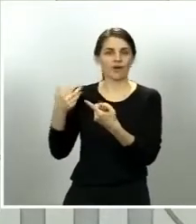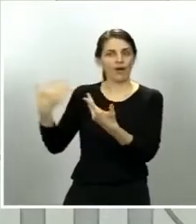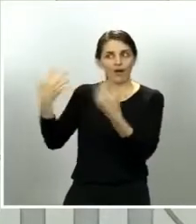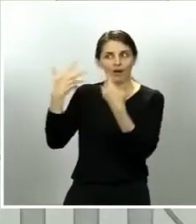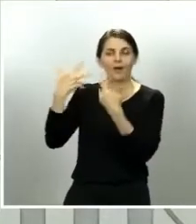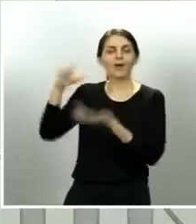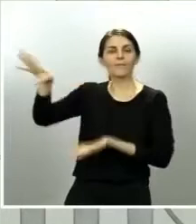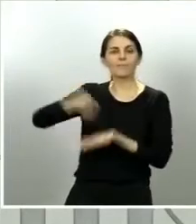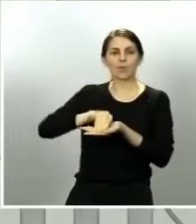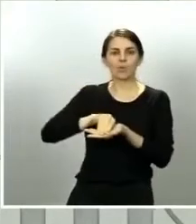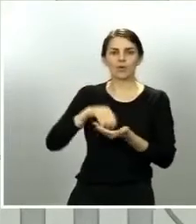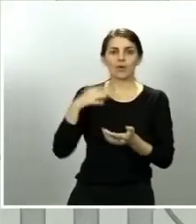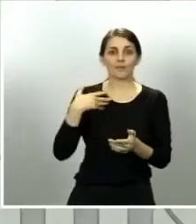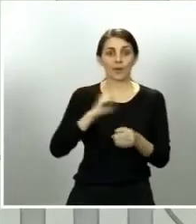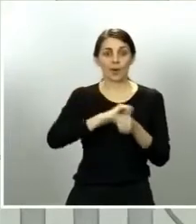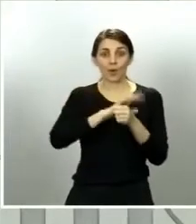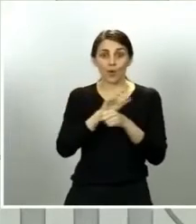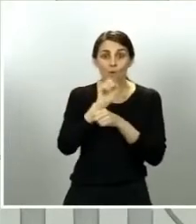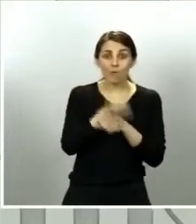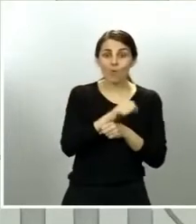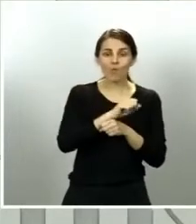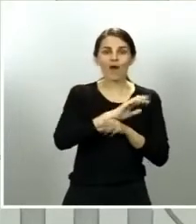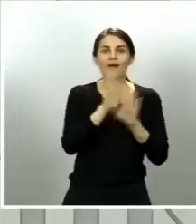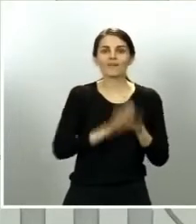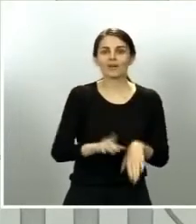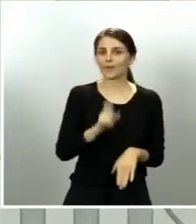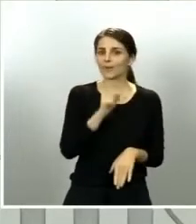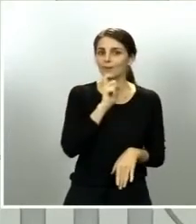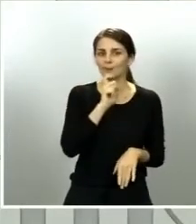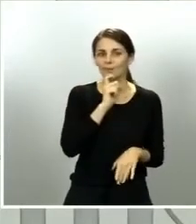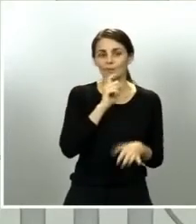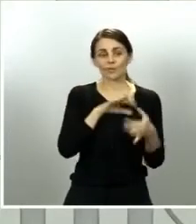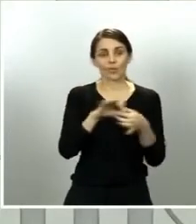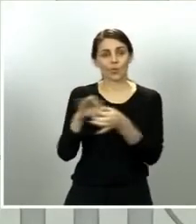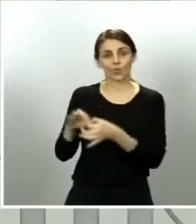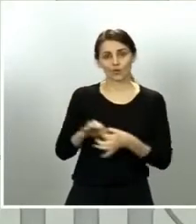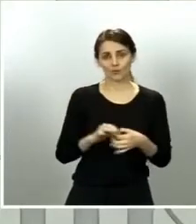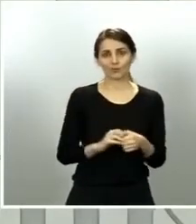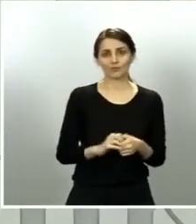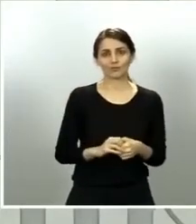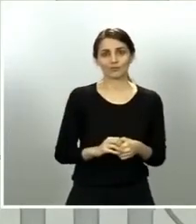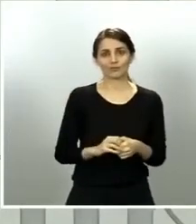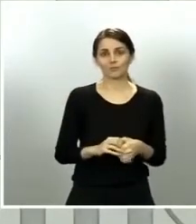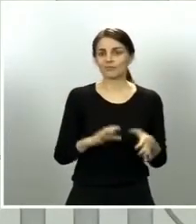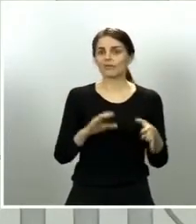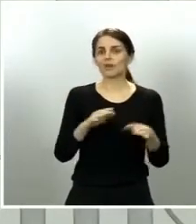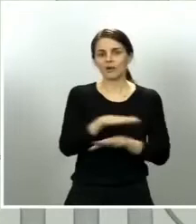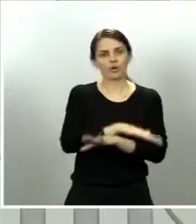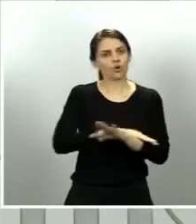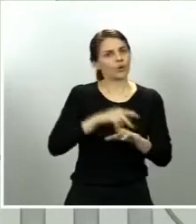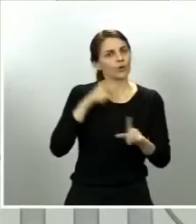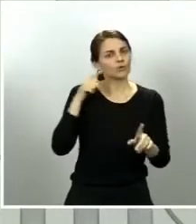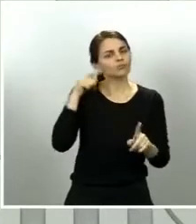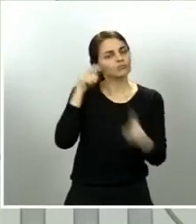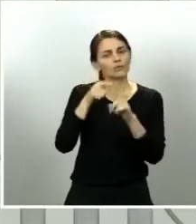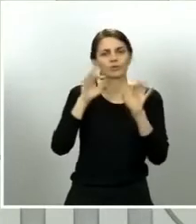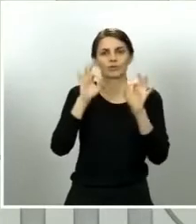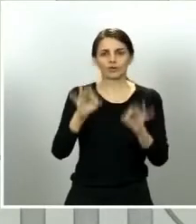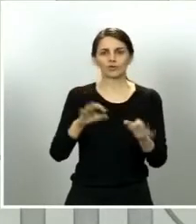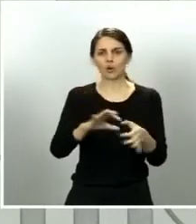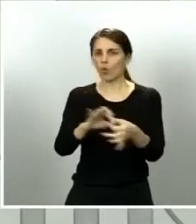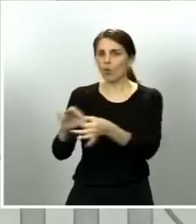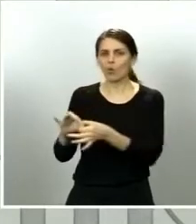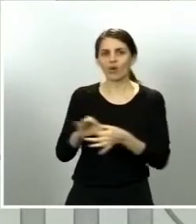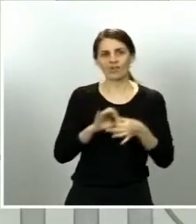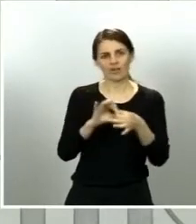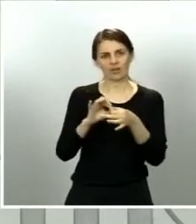a veces es costosa, pero el Gobierno la ha estado buscando y la va a seguir buscando. Por eso, el Gobierno no va